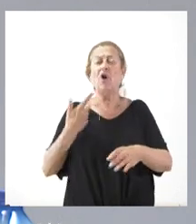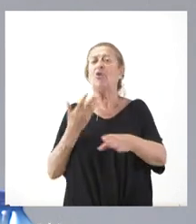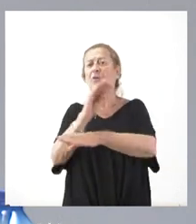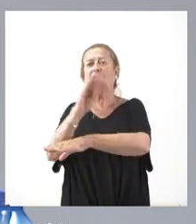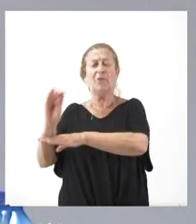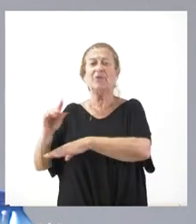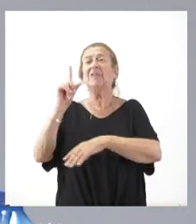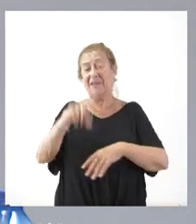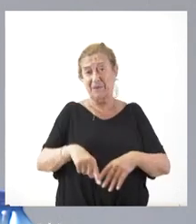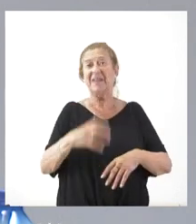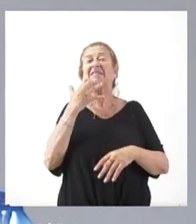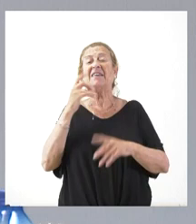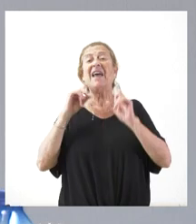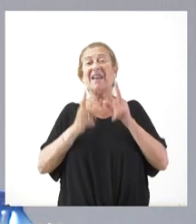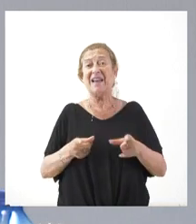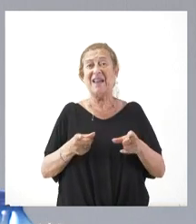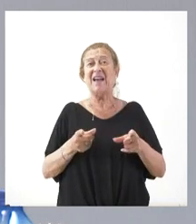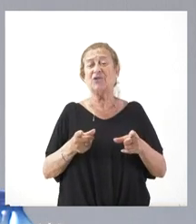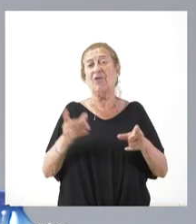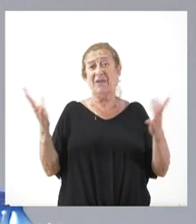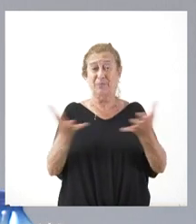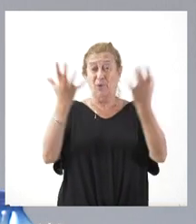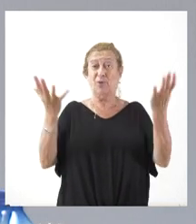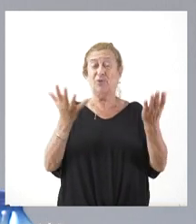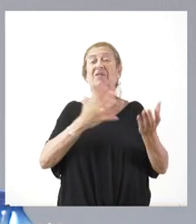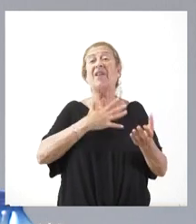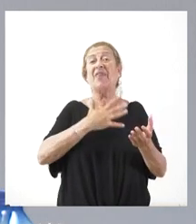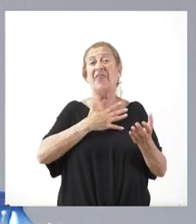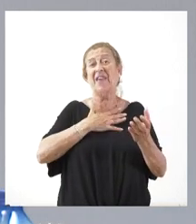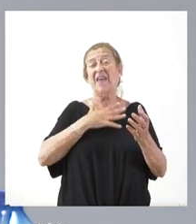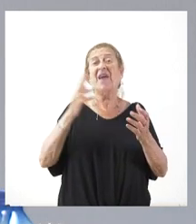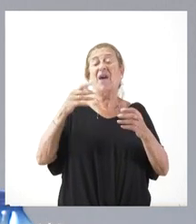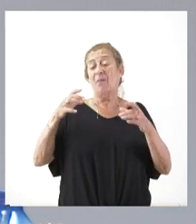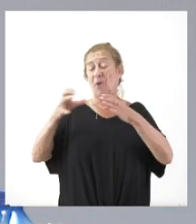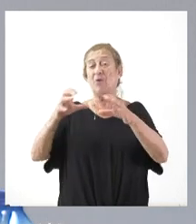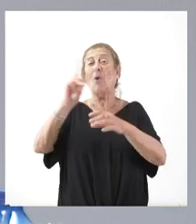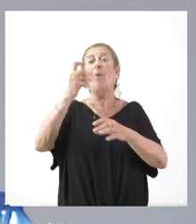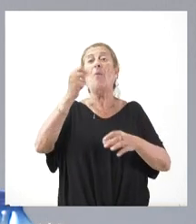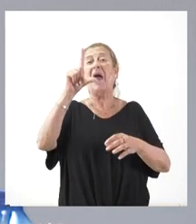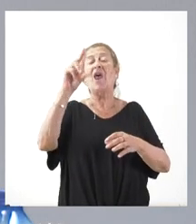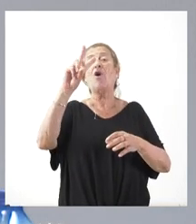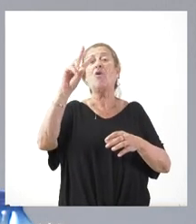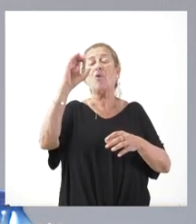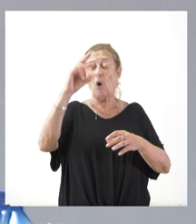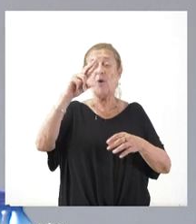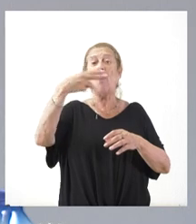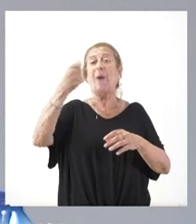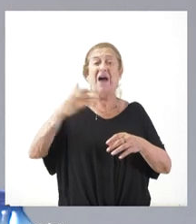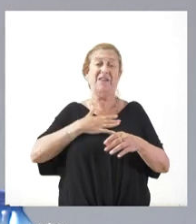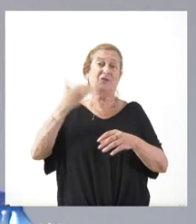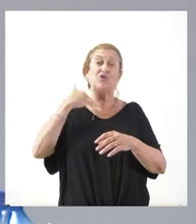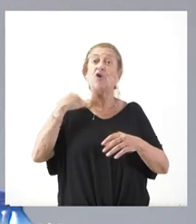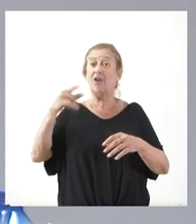particularmente, si es el caso de los promotores del polígono de Valcorva-Soria, pues, lógicamente,